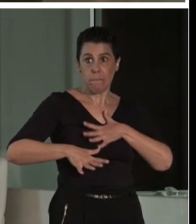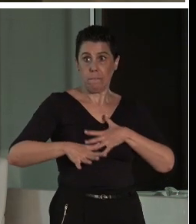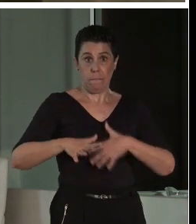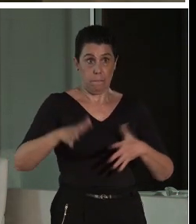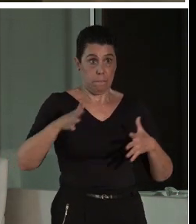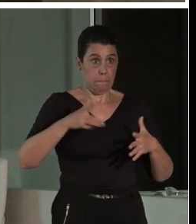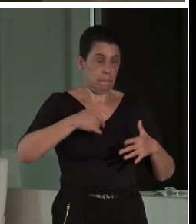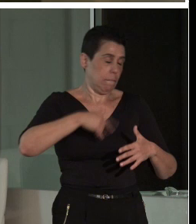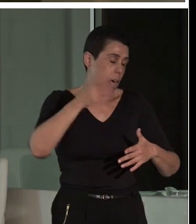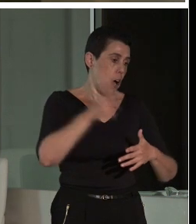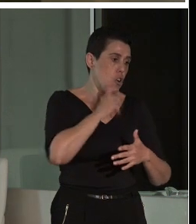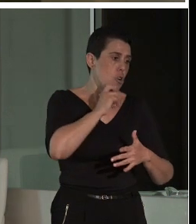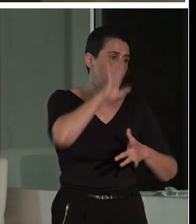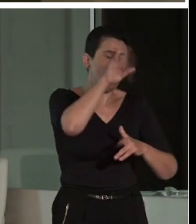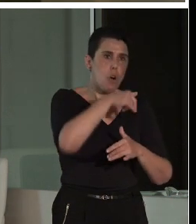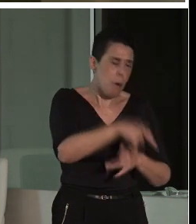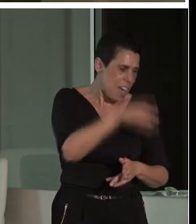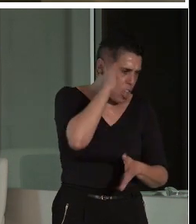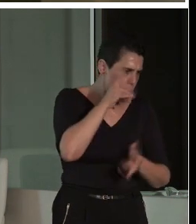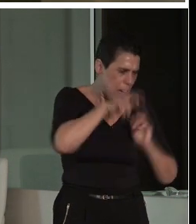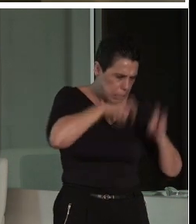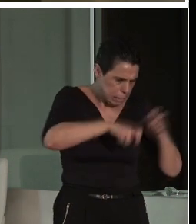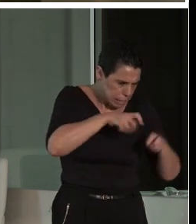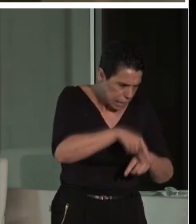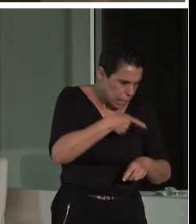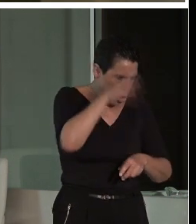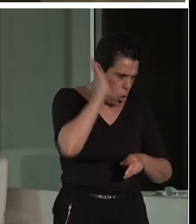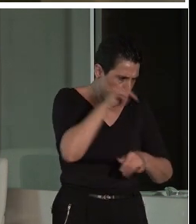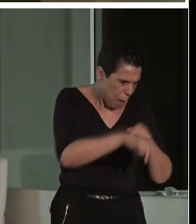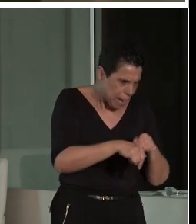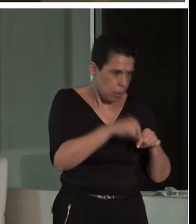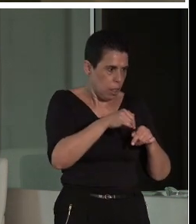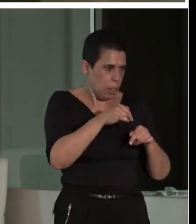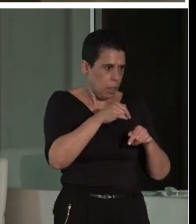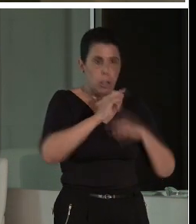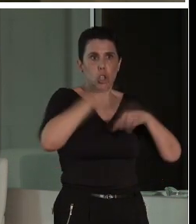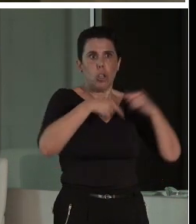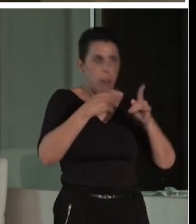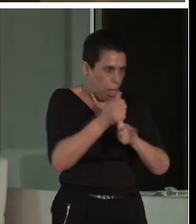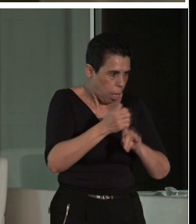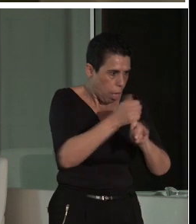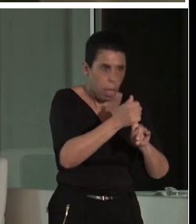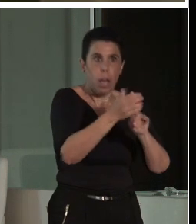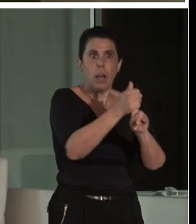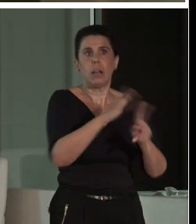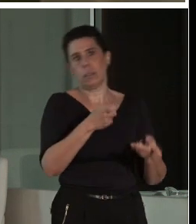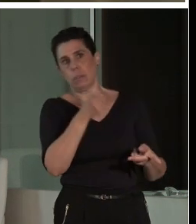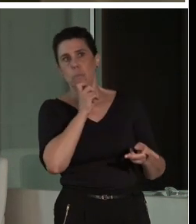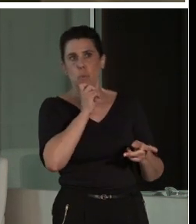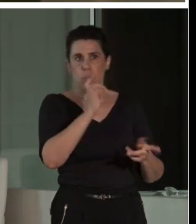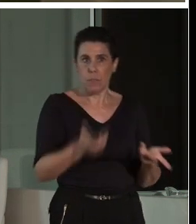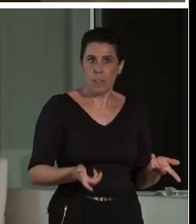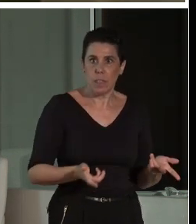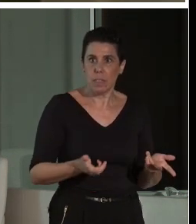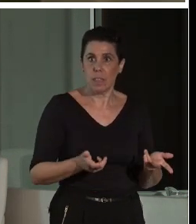arqueólogos en el SID, estos romanos, esto no sé cuánto, esto no sé qué, eso en la cotidianidad es complicado. Y, además, lo que hablábamos también